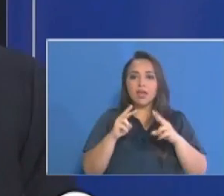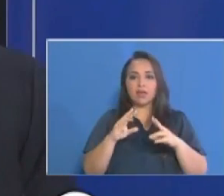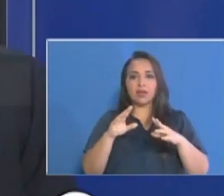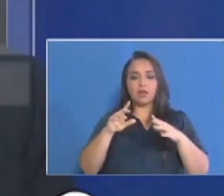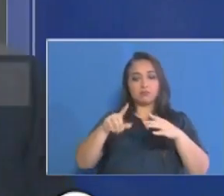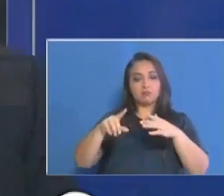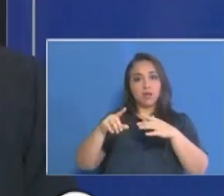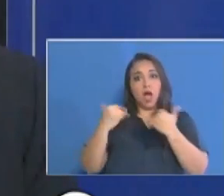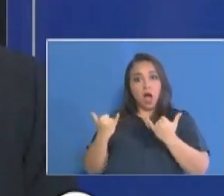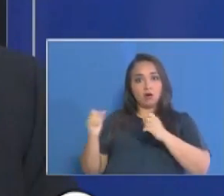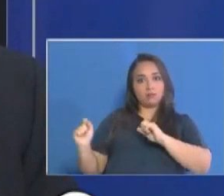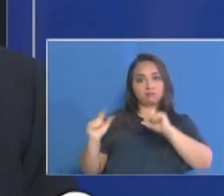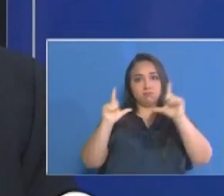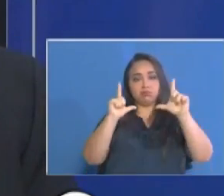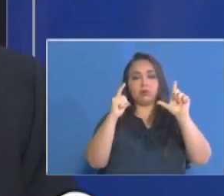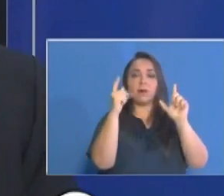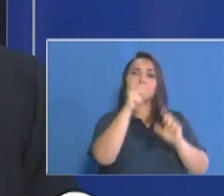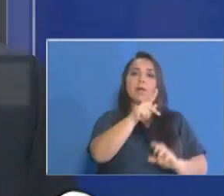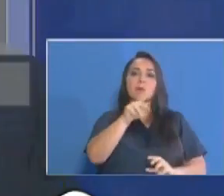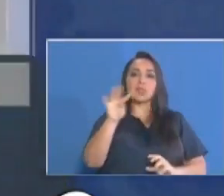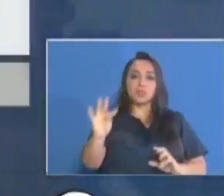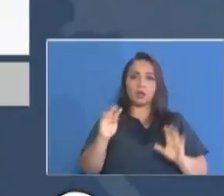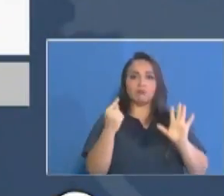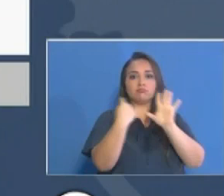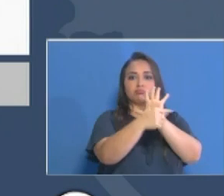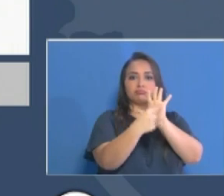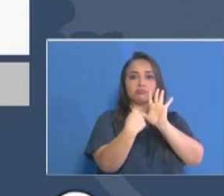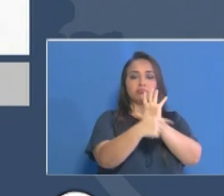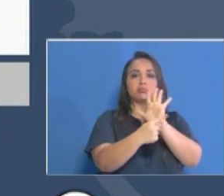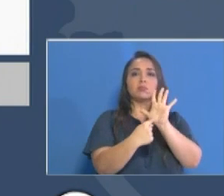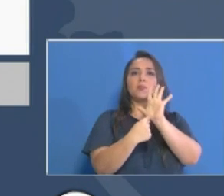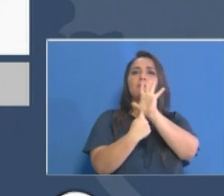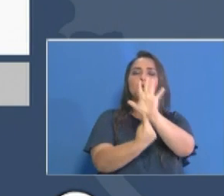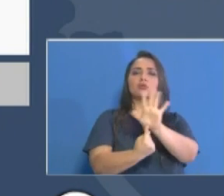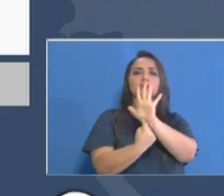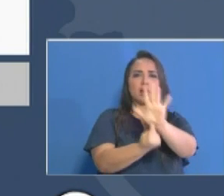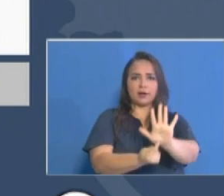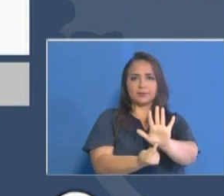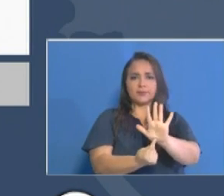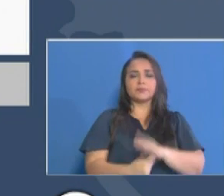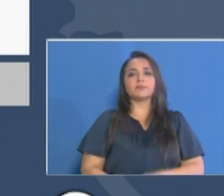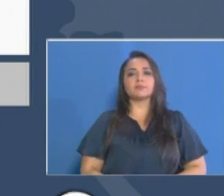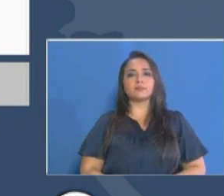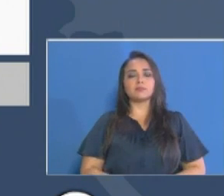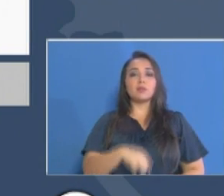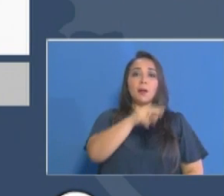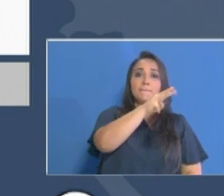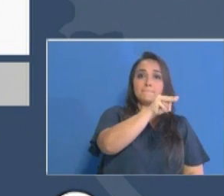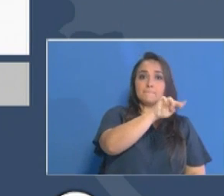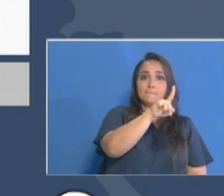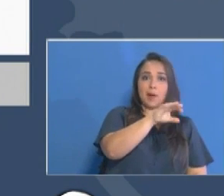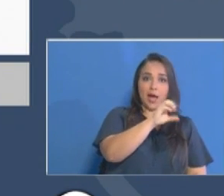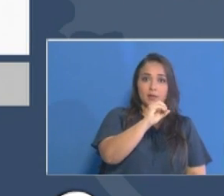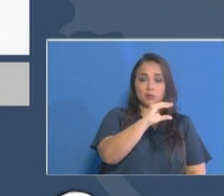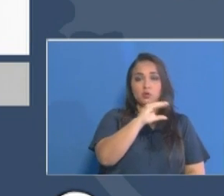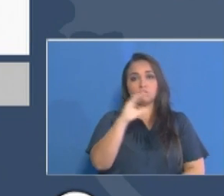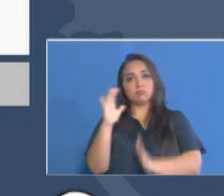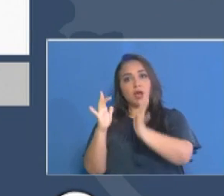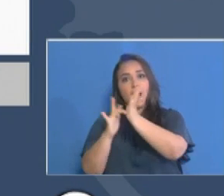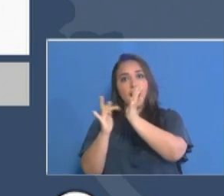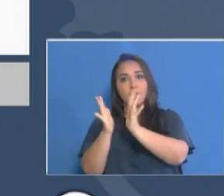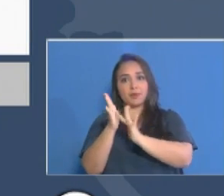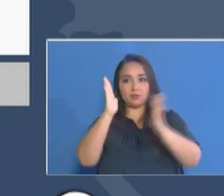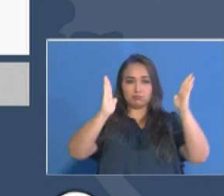siguiente diapositiva que entre marzo y abril hemos